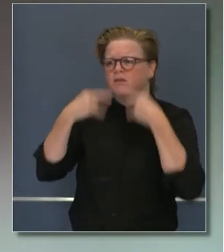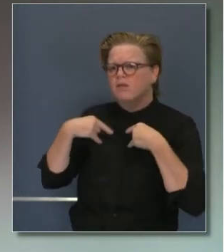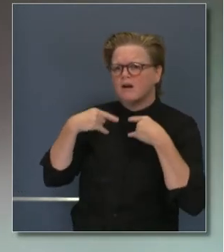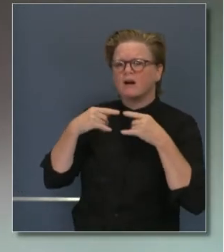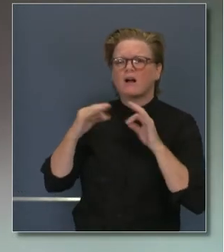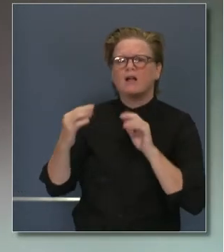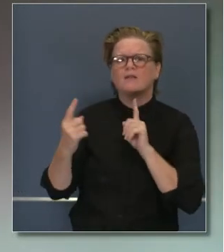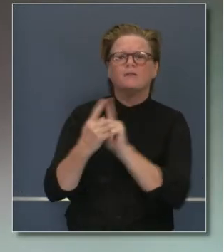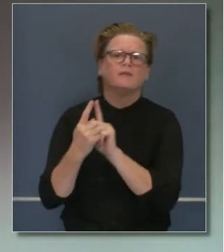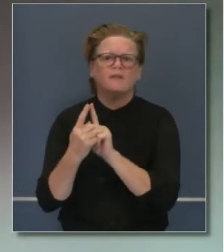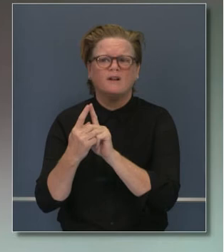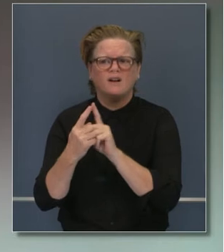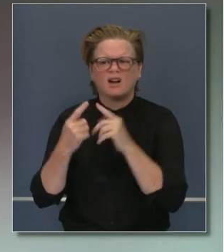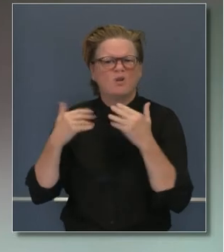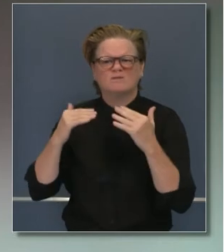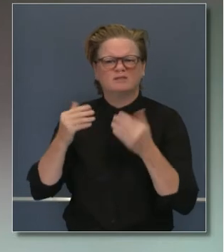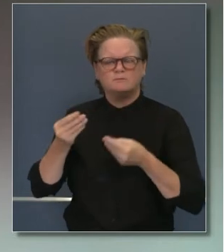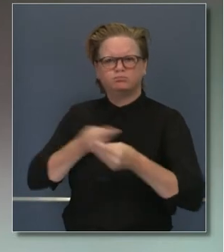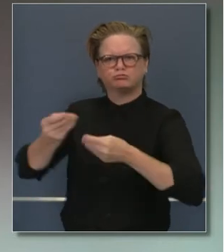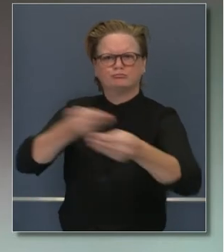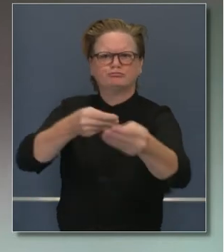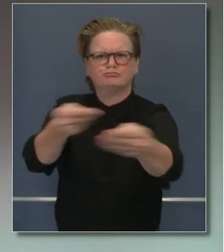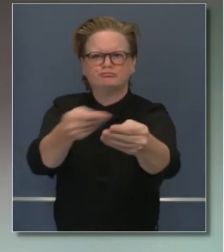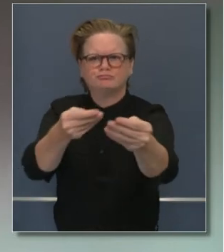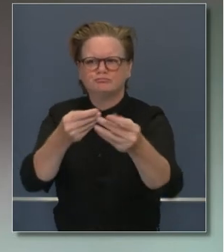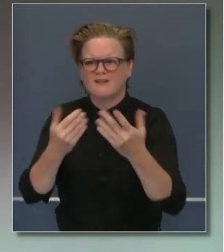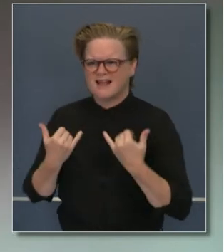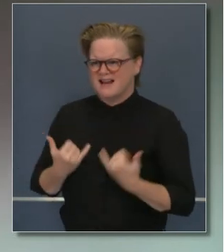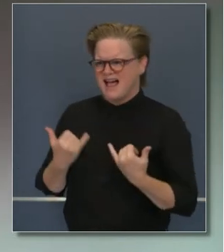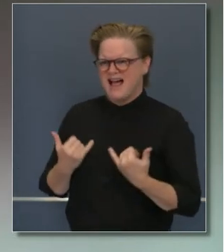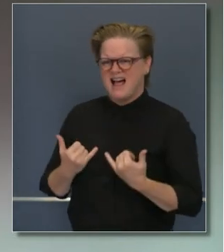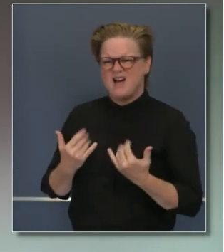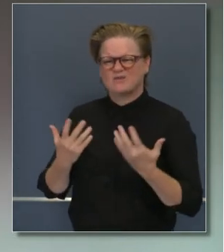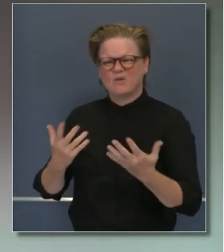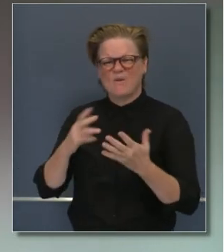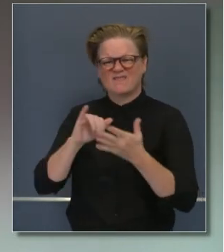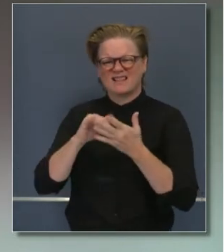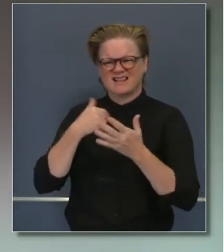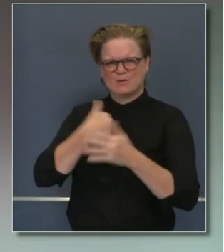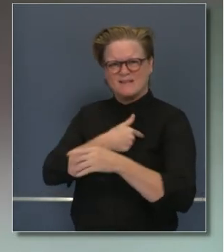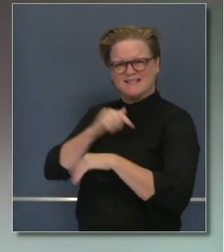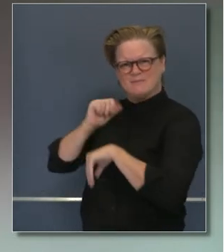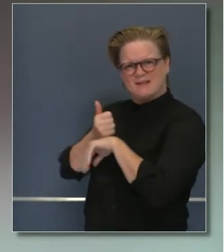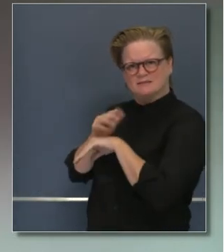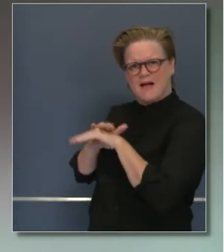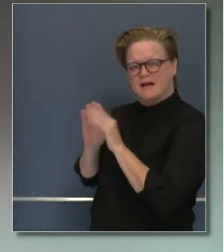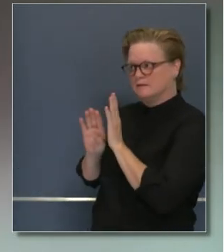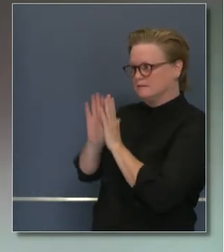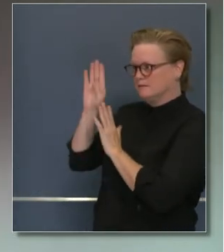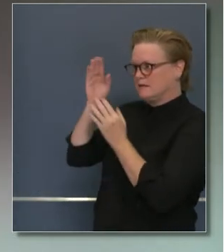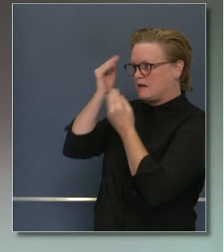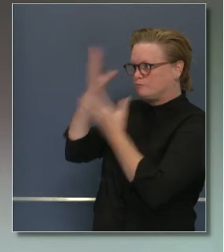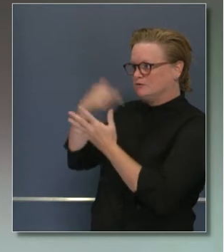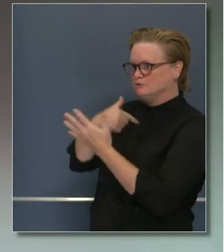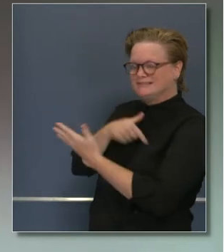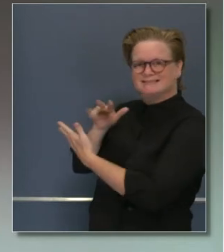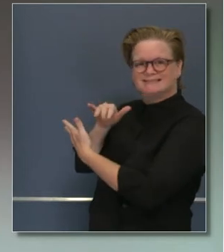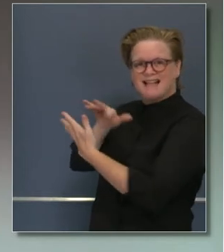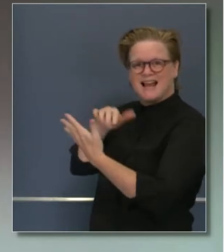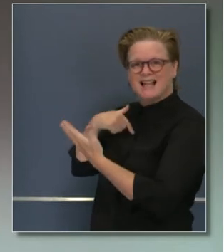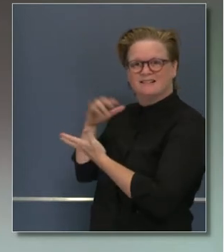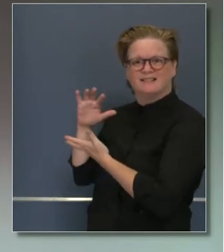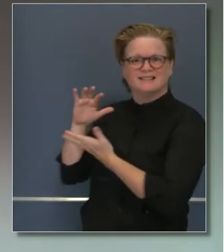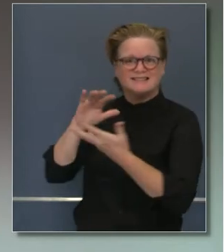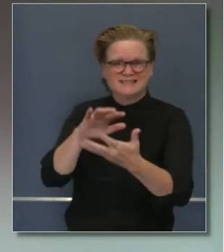hemos bajado la guardia. Así que esta es una herramienta para toda California, para los condados en el morado que están enfrentando el peor.